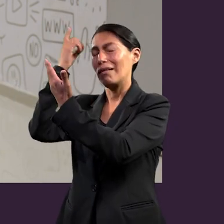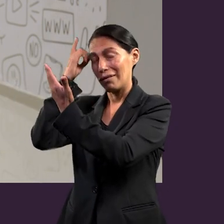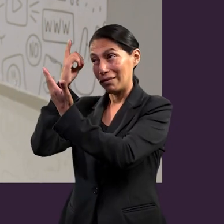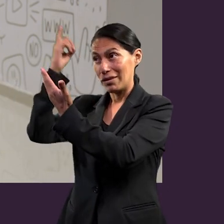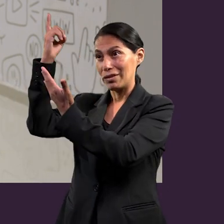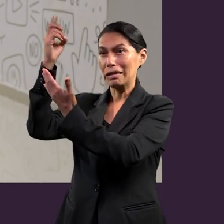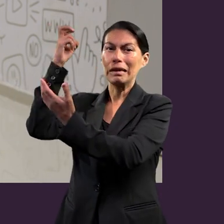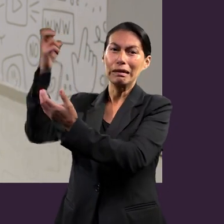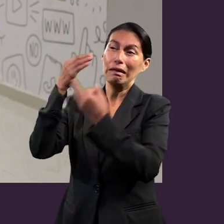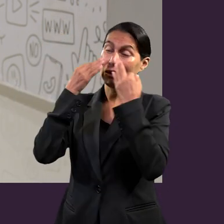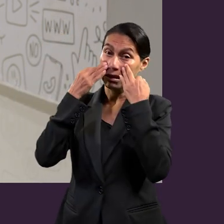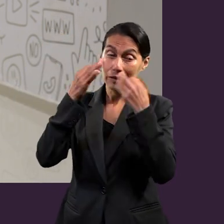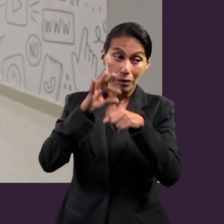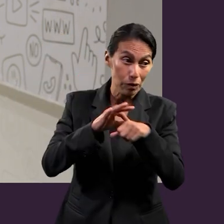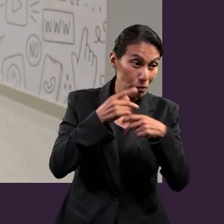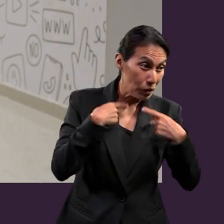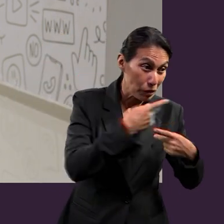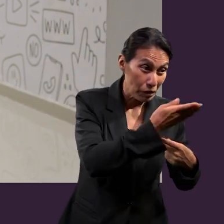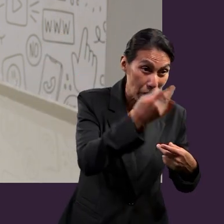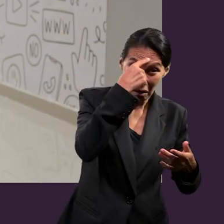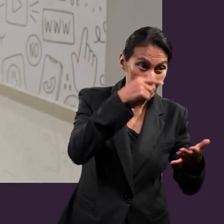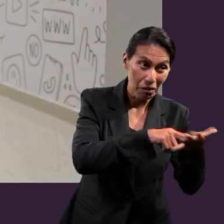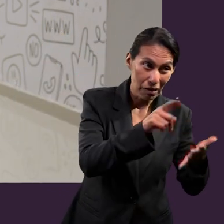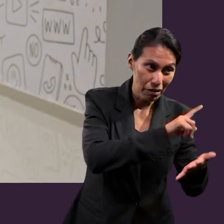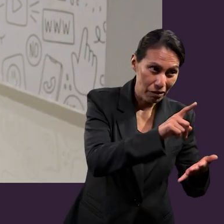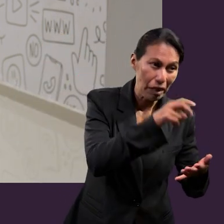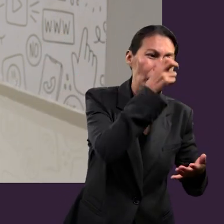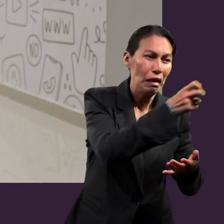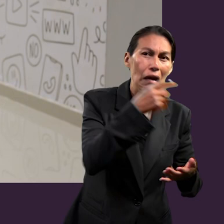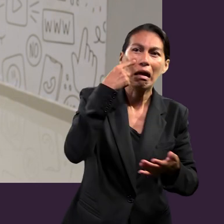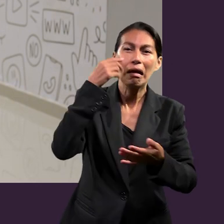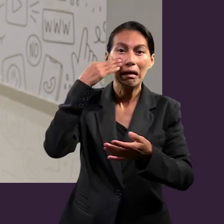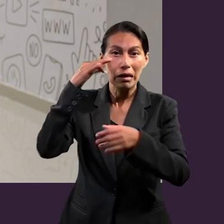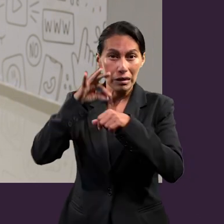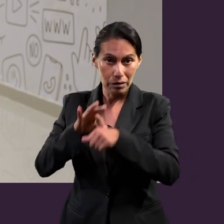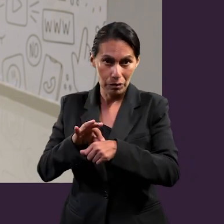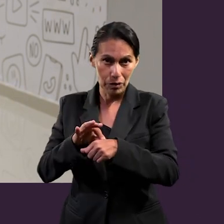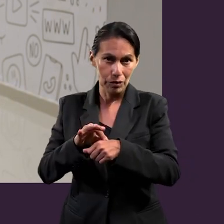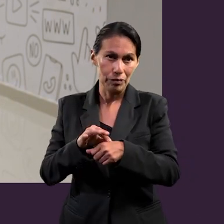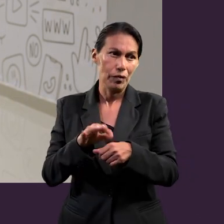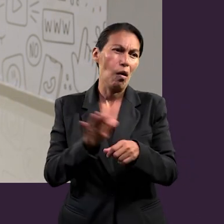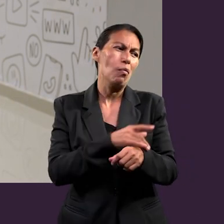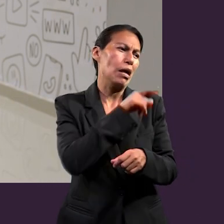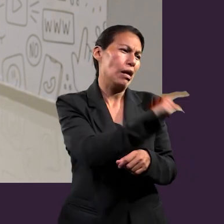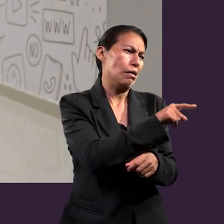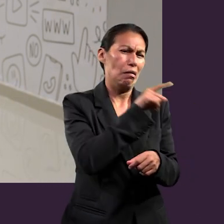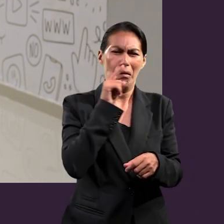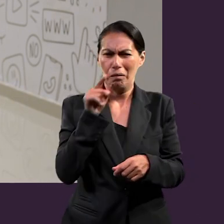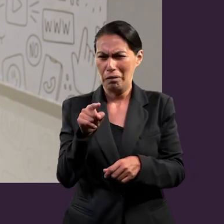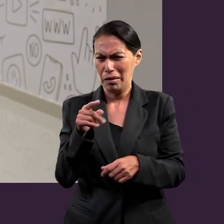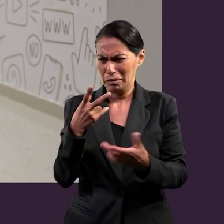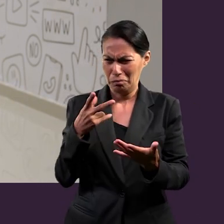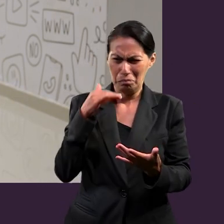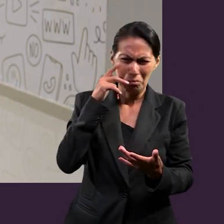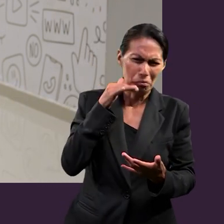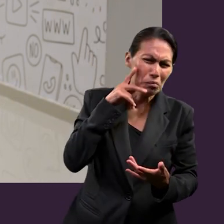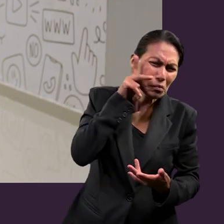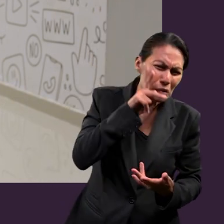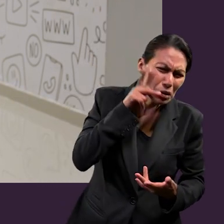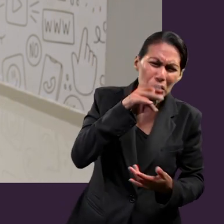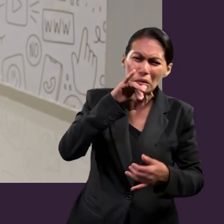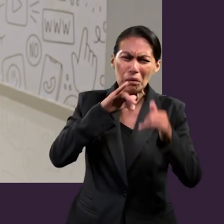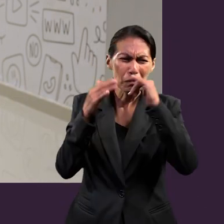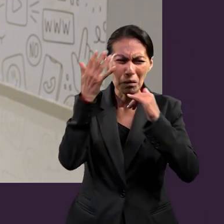agradable a Dios, que dé honra al nombre de Dios, y que sea un testimonio para los incrédulos, porque